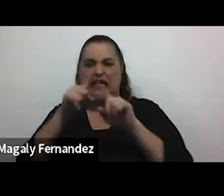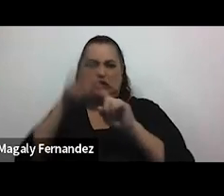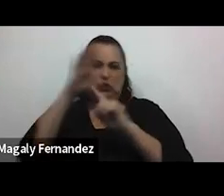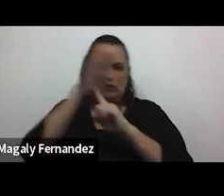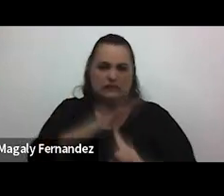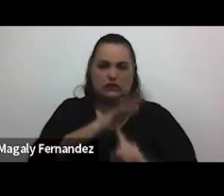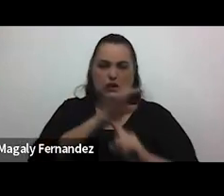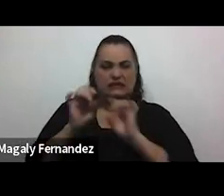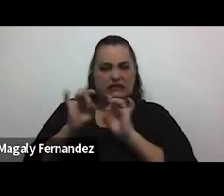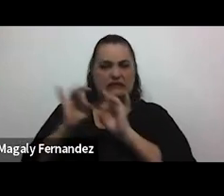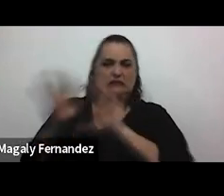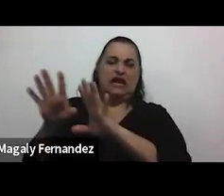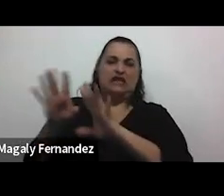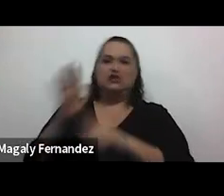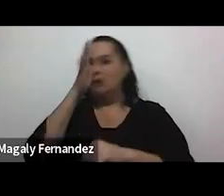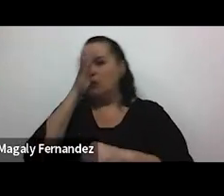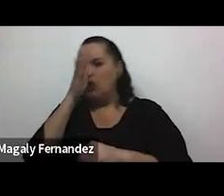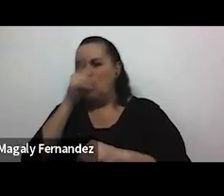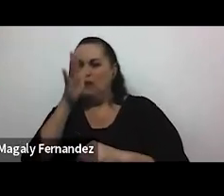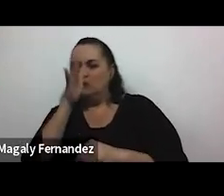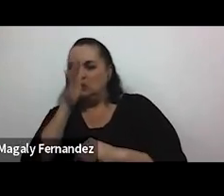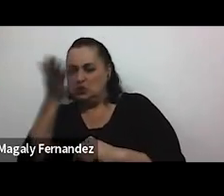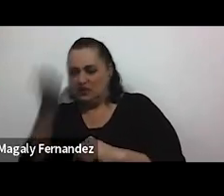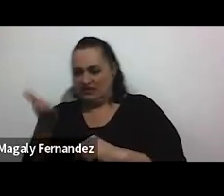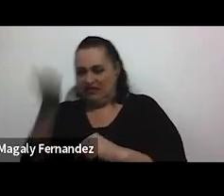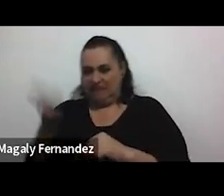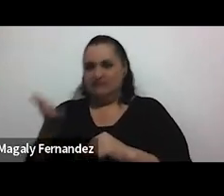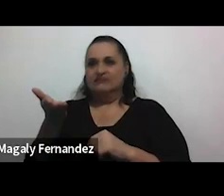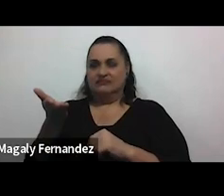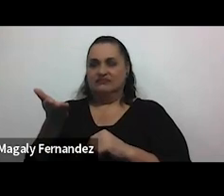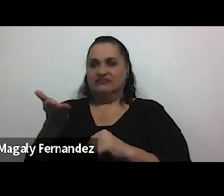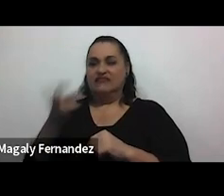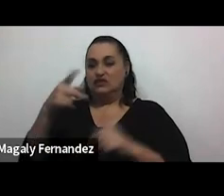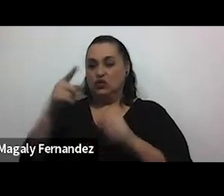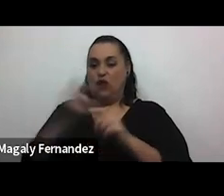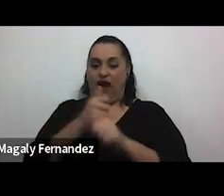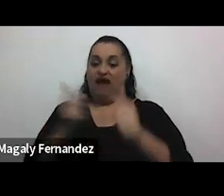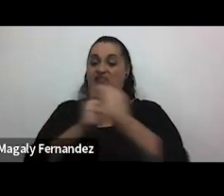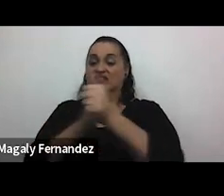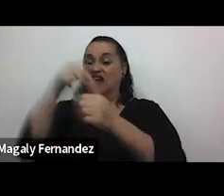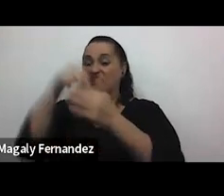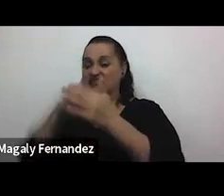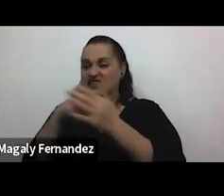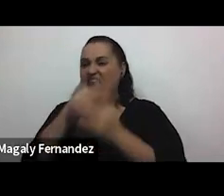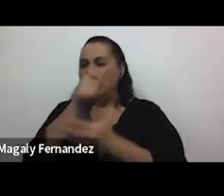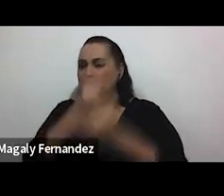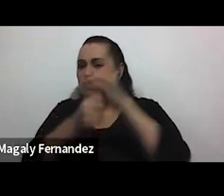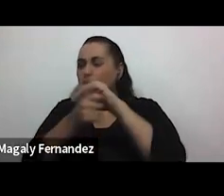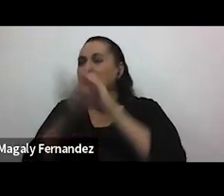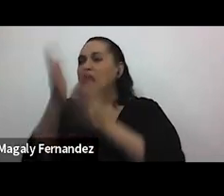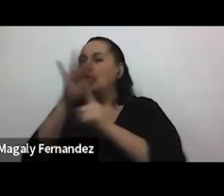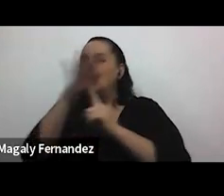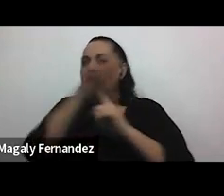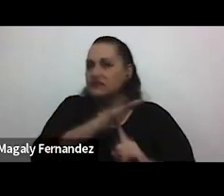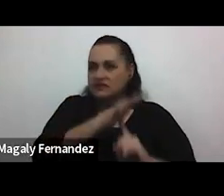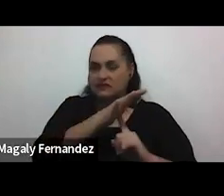desprecios incluso bromas que tienen un trasfondo verdad donde se esconde algún tipo de humillación